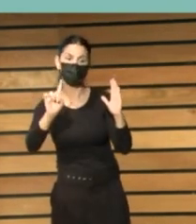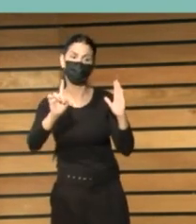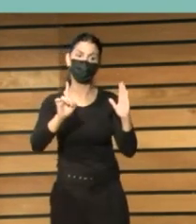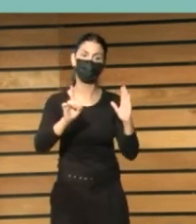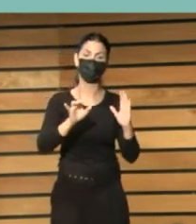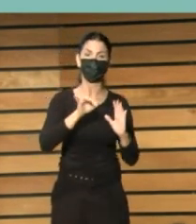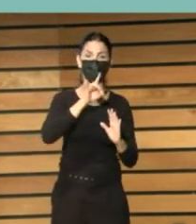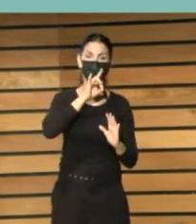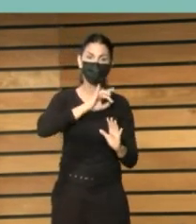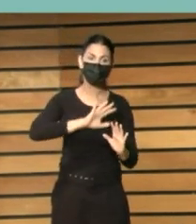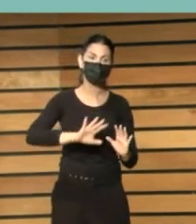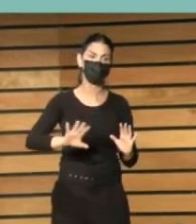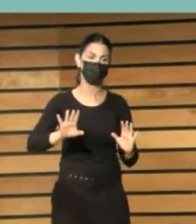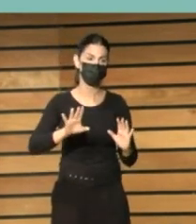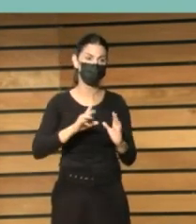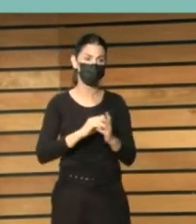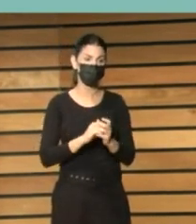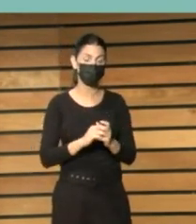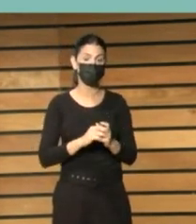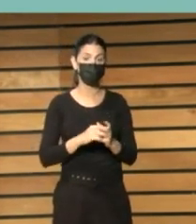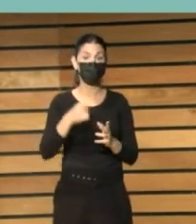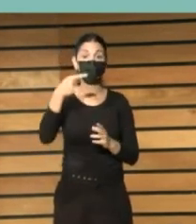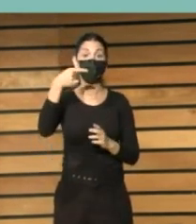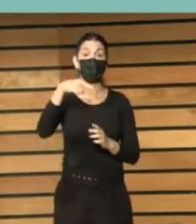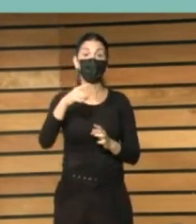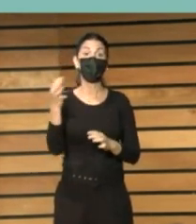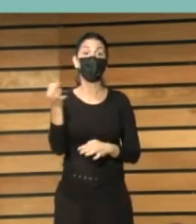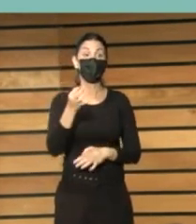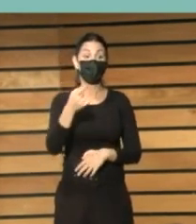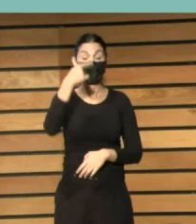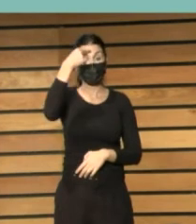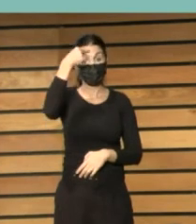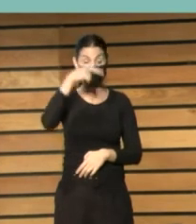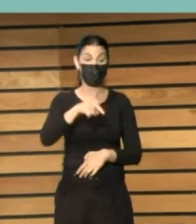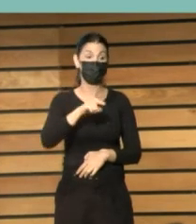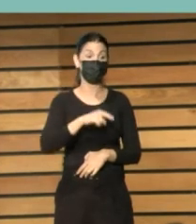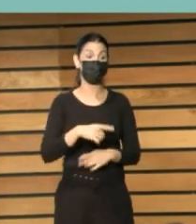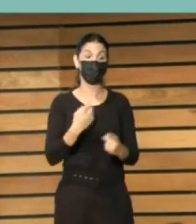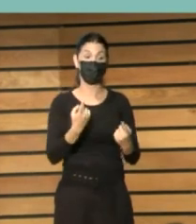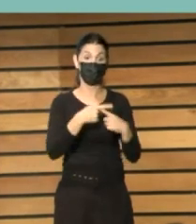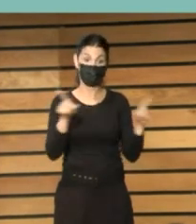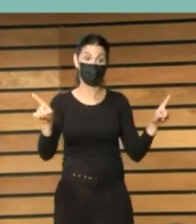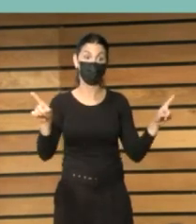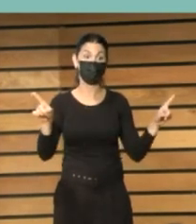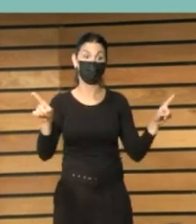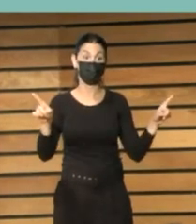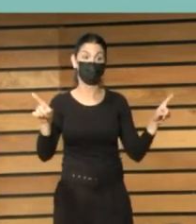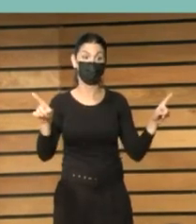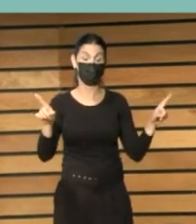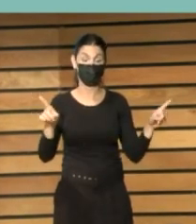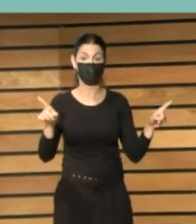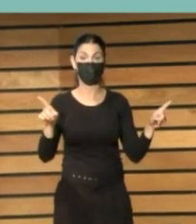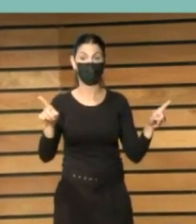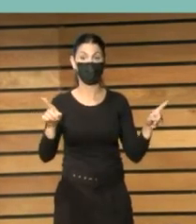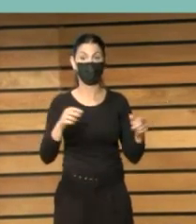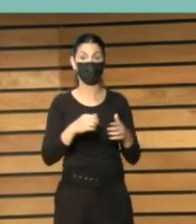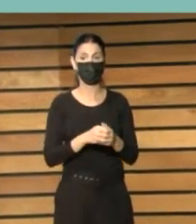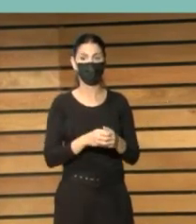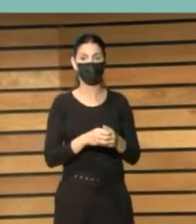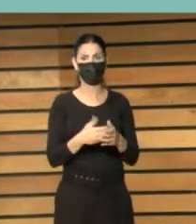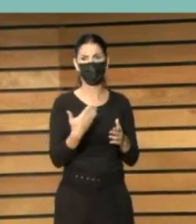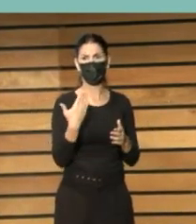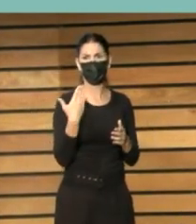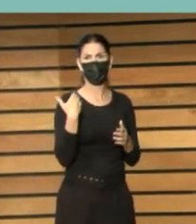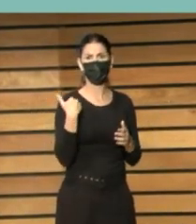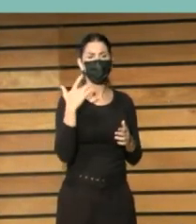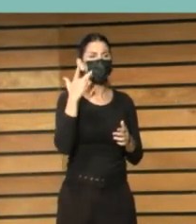mi opinión sí precisamente en la reciente celebración